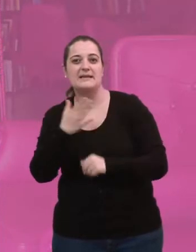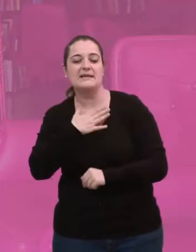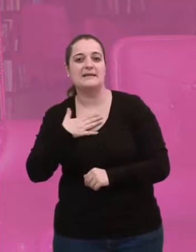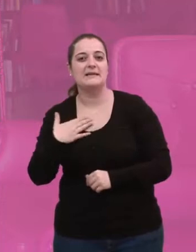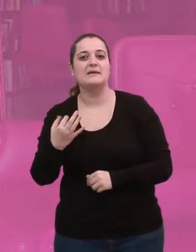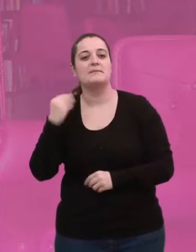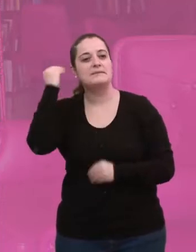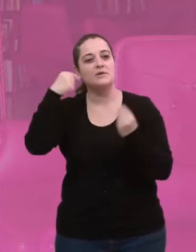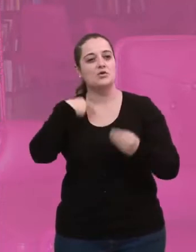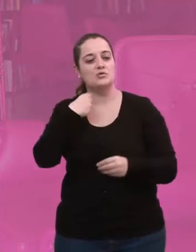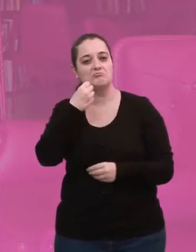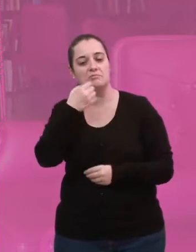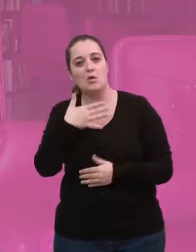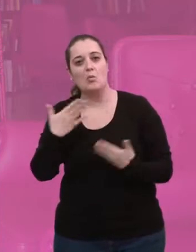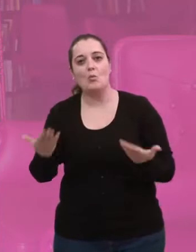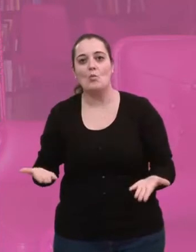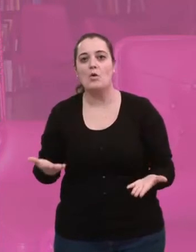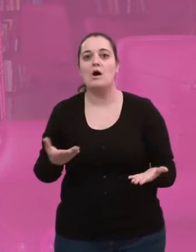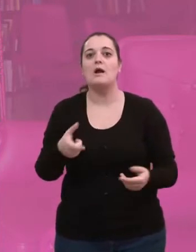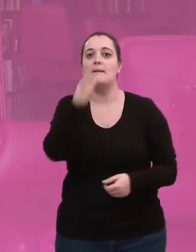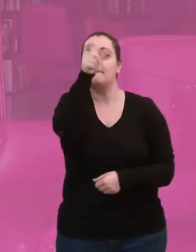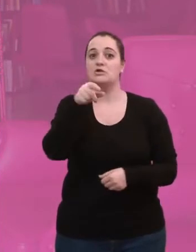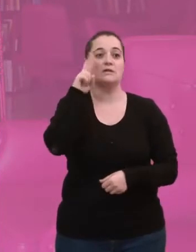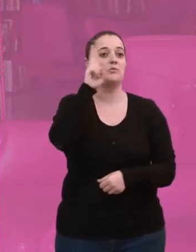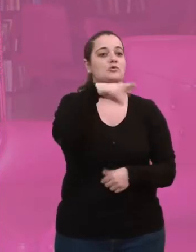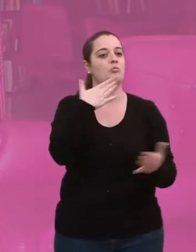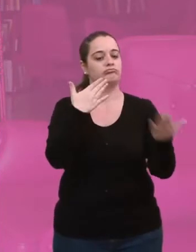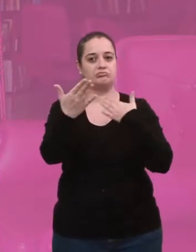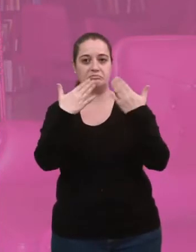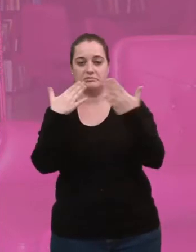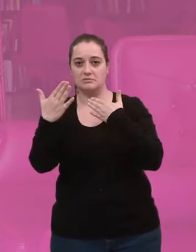pensaría yo que estaría bien, hablar un poco con toda la gente del museo.